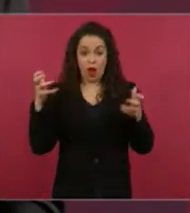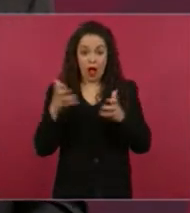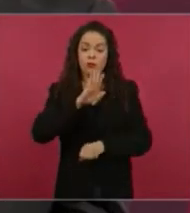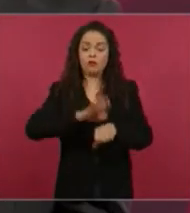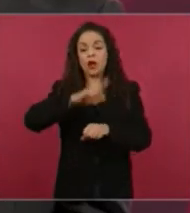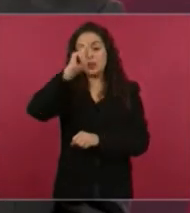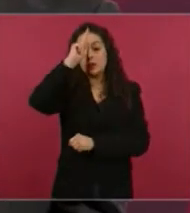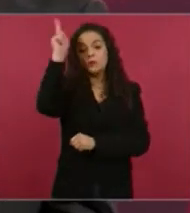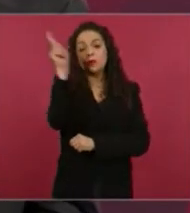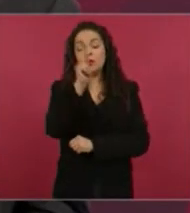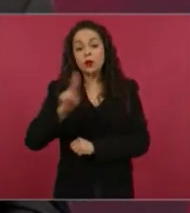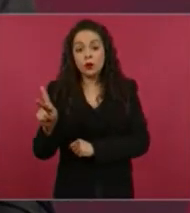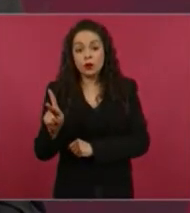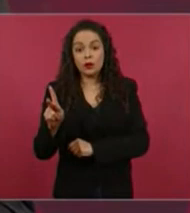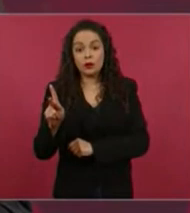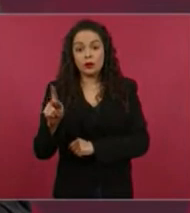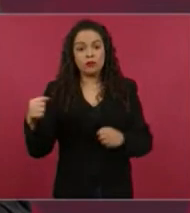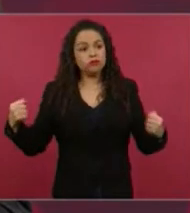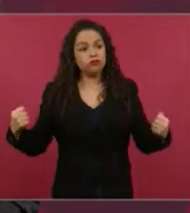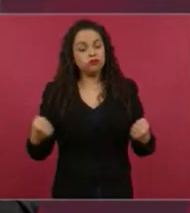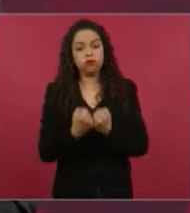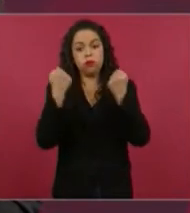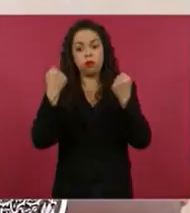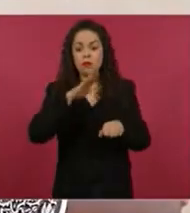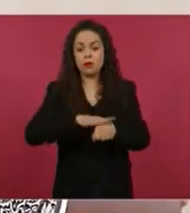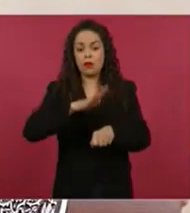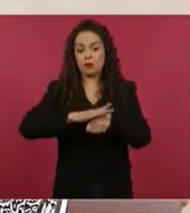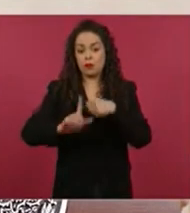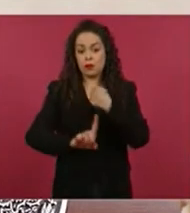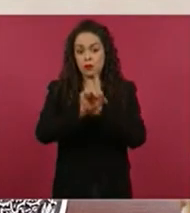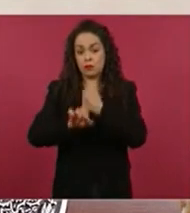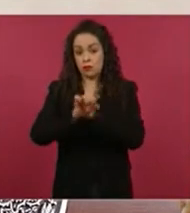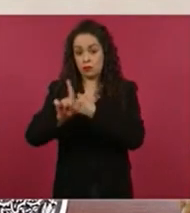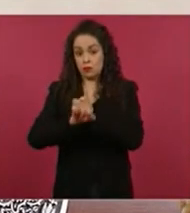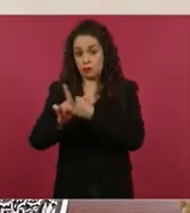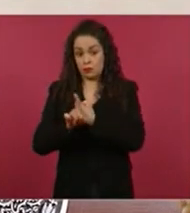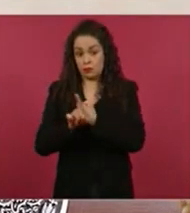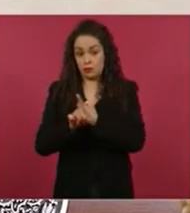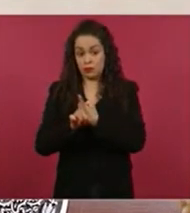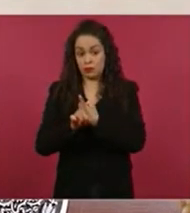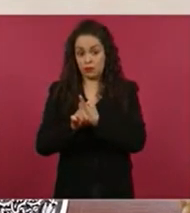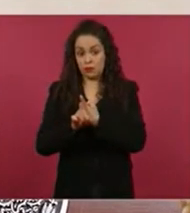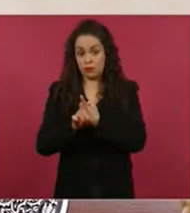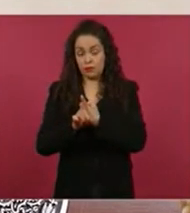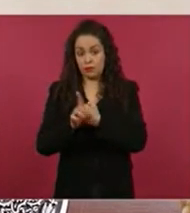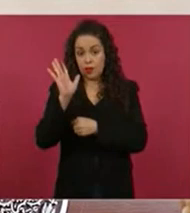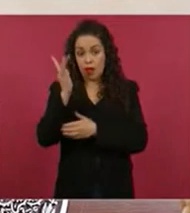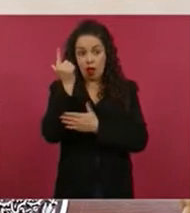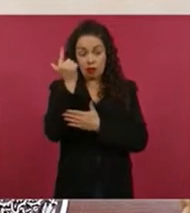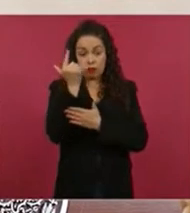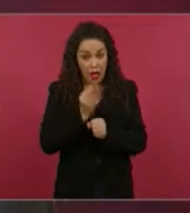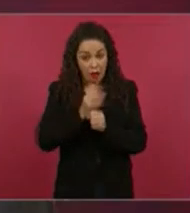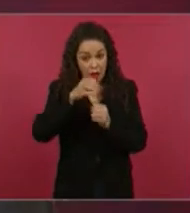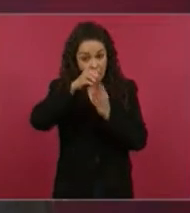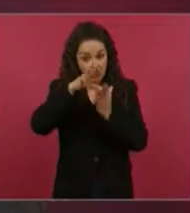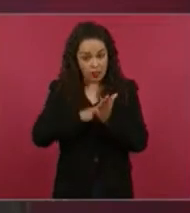más la confrontación y la violencia. ya son hasta ahora, lamentablemente, muchos